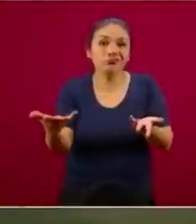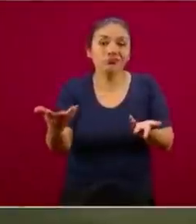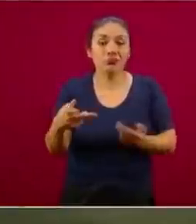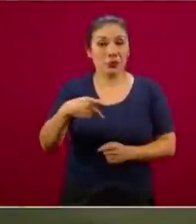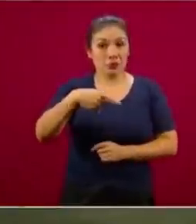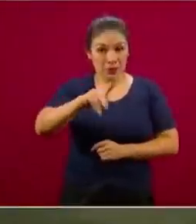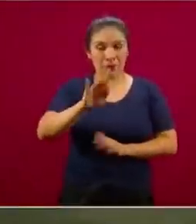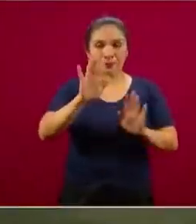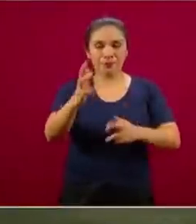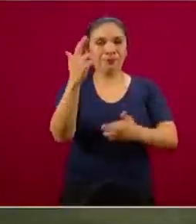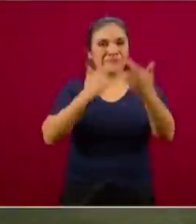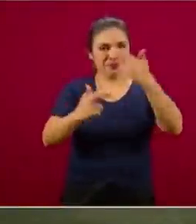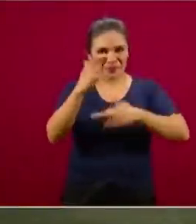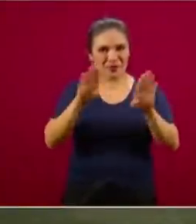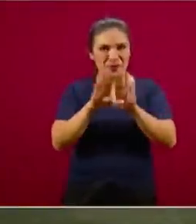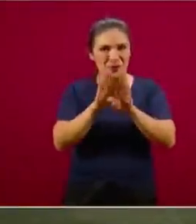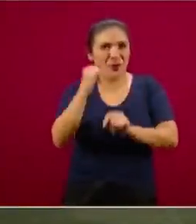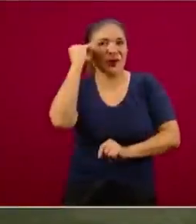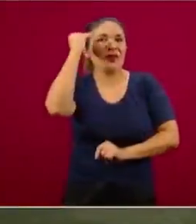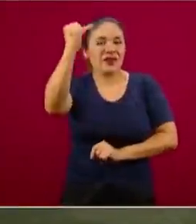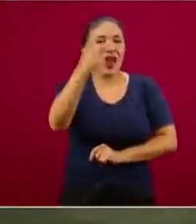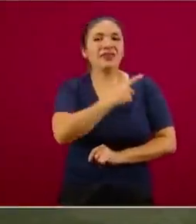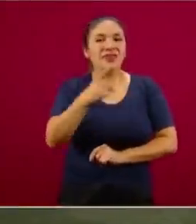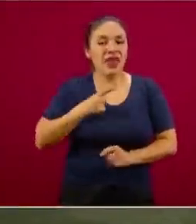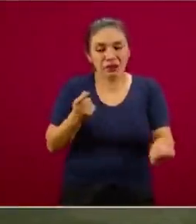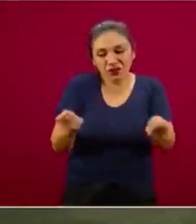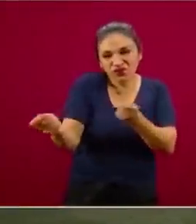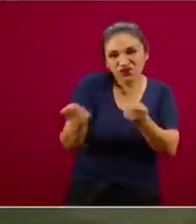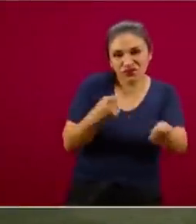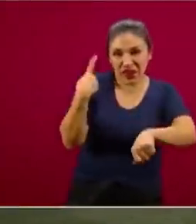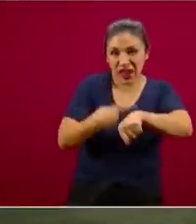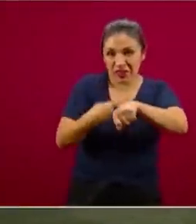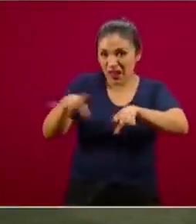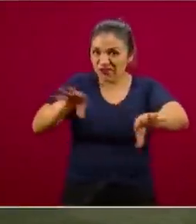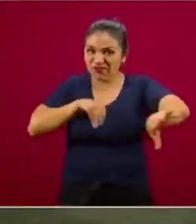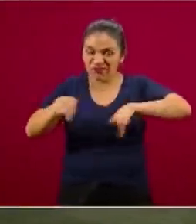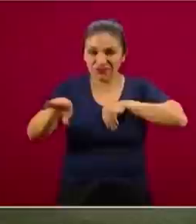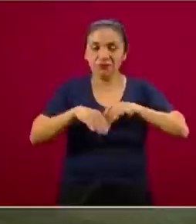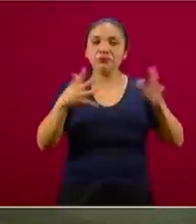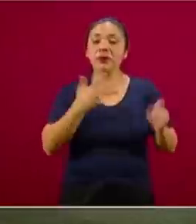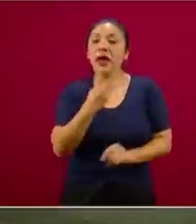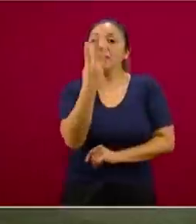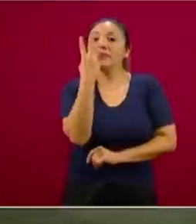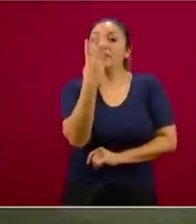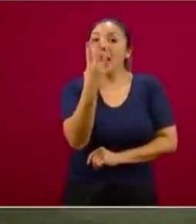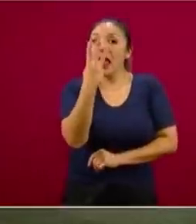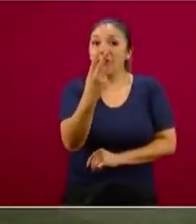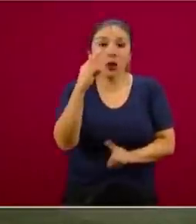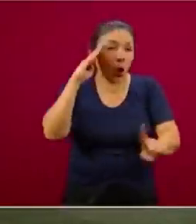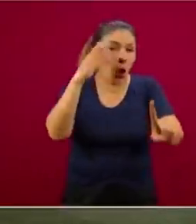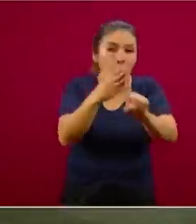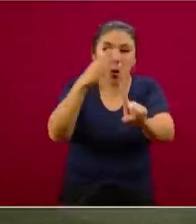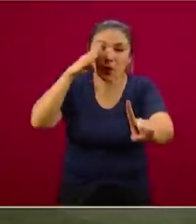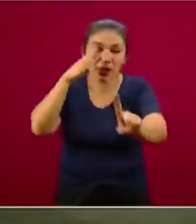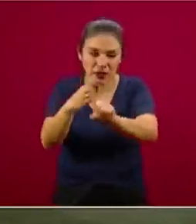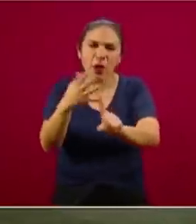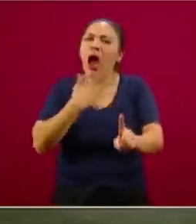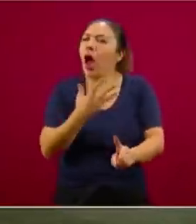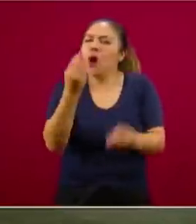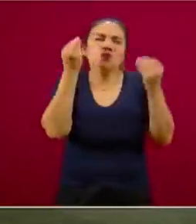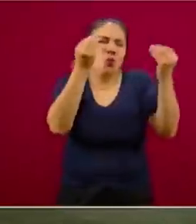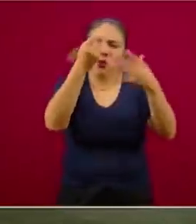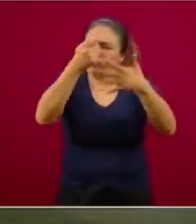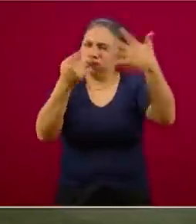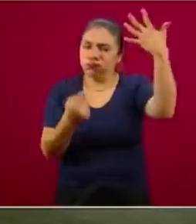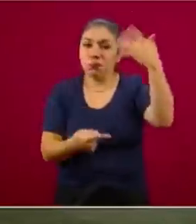Regresando al planteamiento teórico de cómo se maneja una epidemia, hay tres objetivos principales, hay muchos objetivos, pero